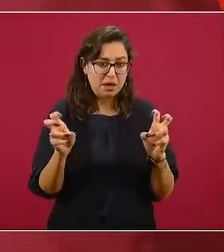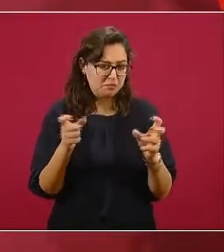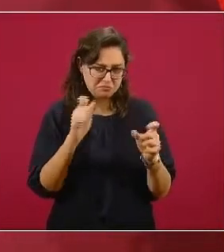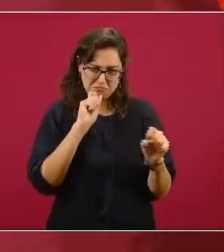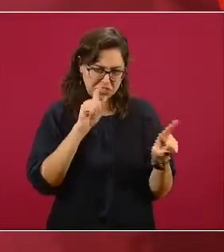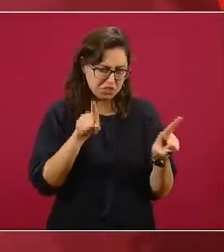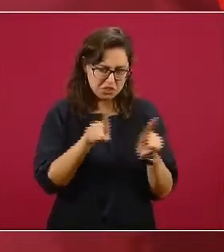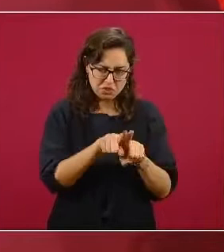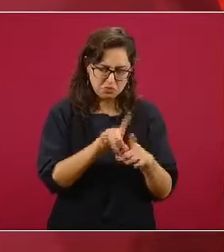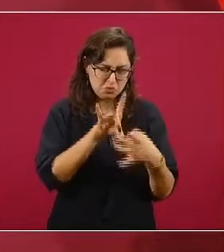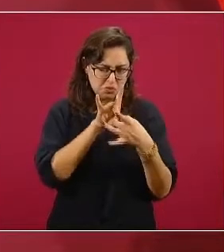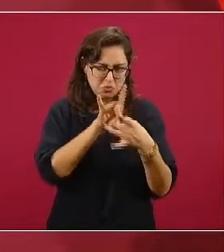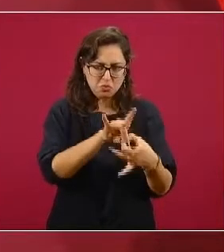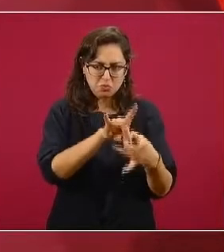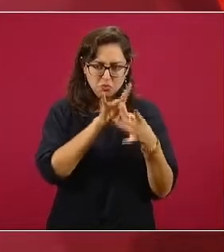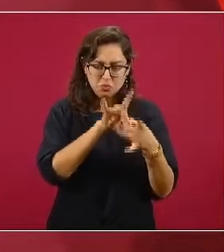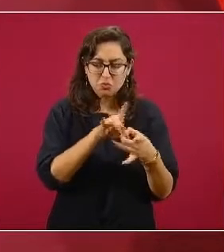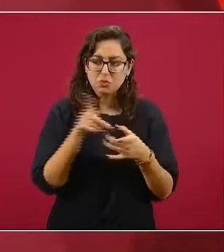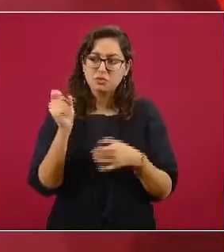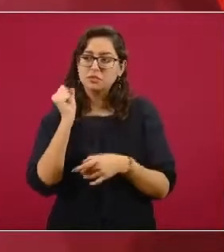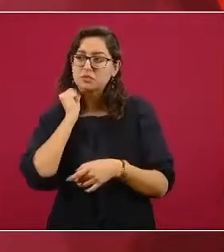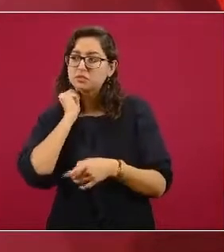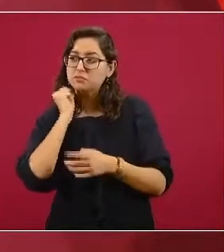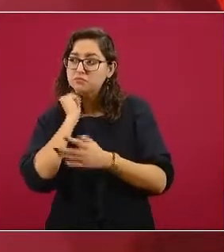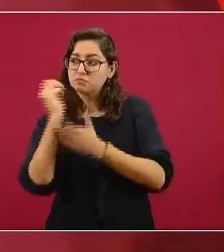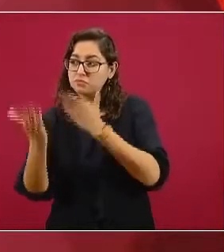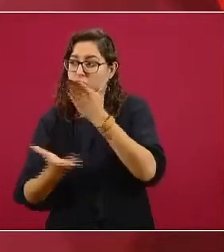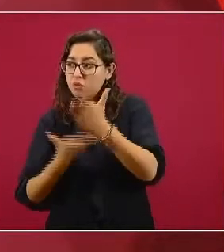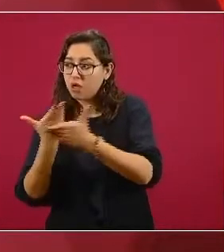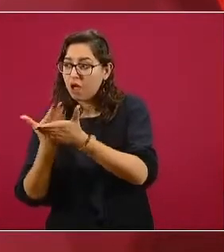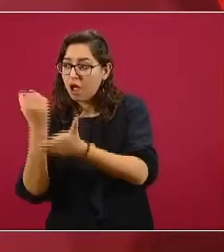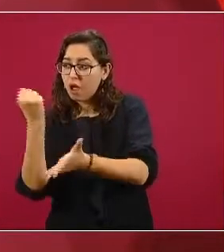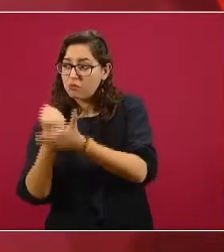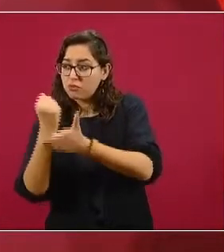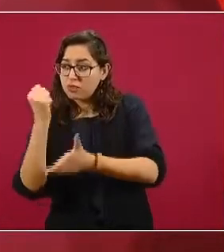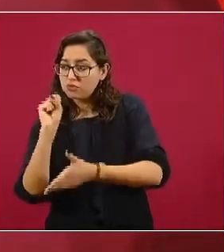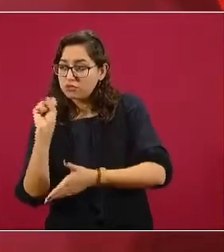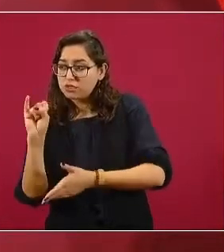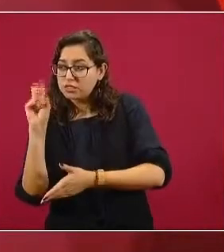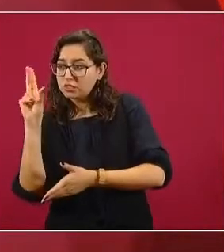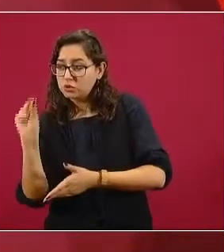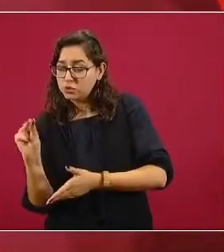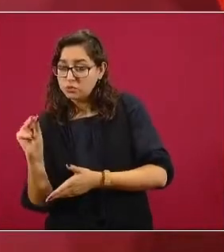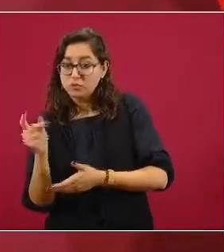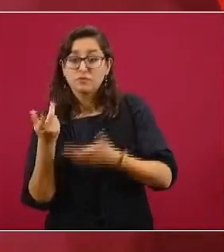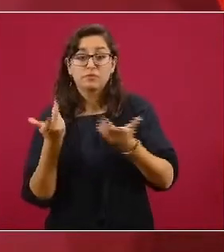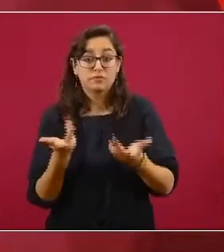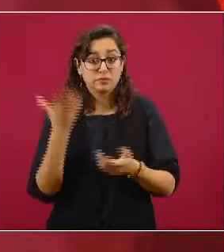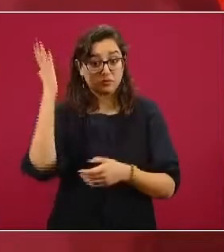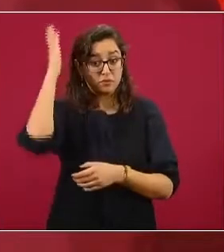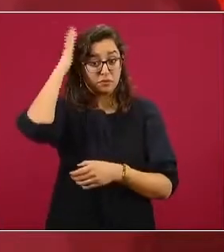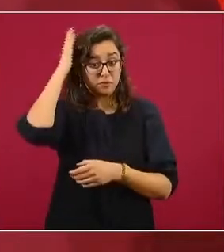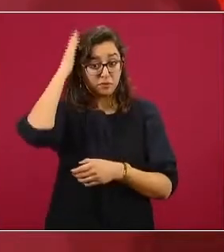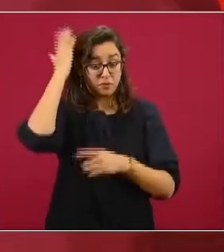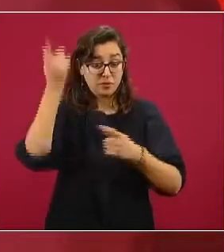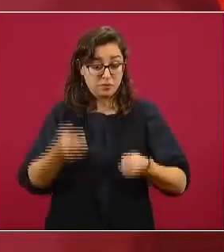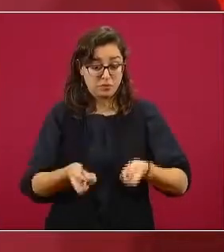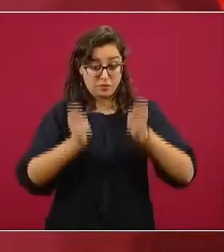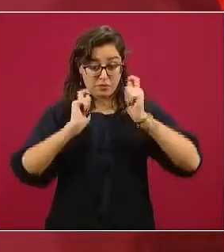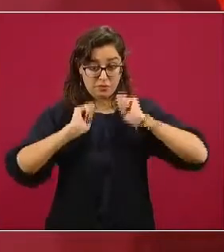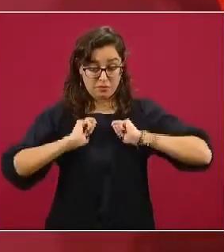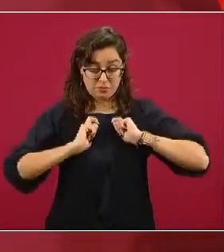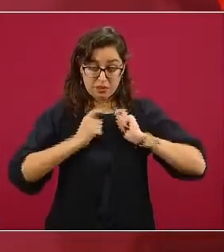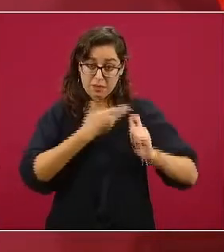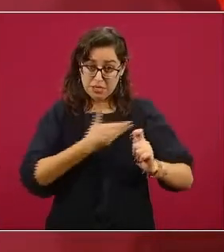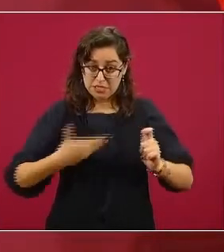sometiéndolos a la aprobación del Senado. En la conducción de tal política, el titular